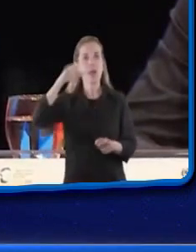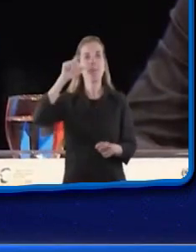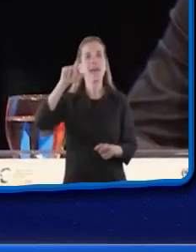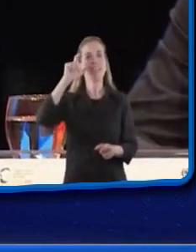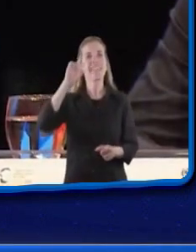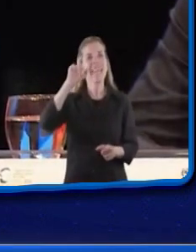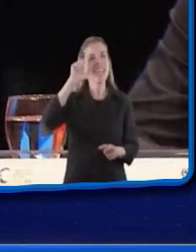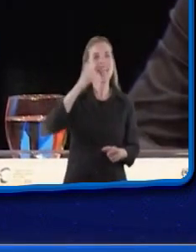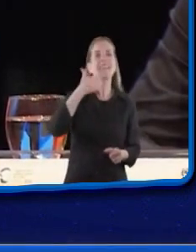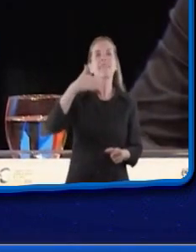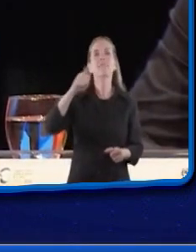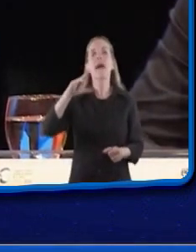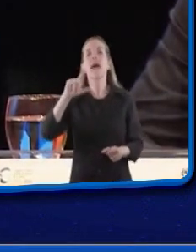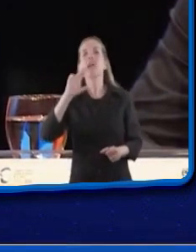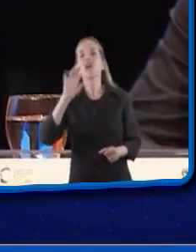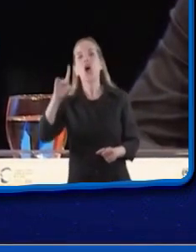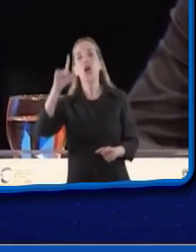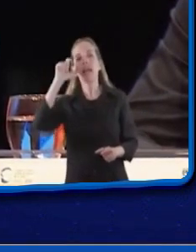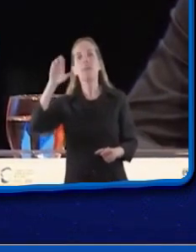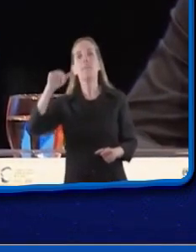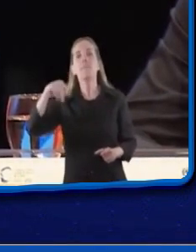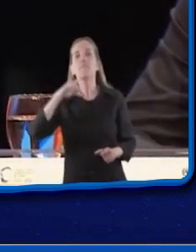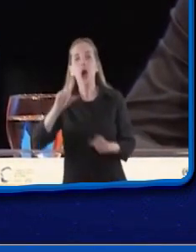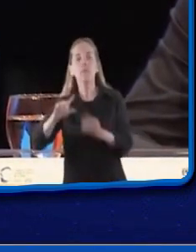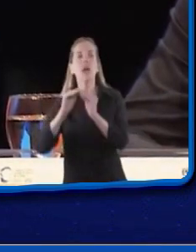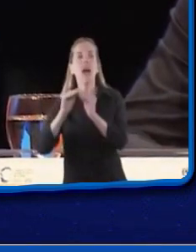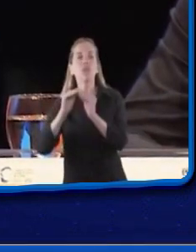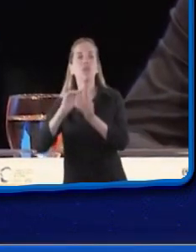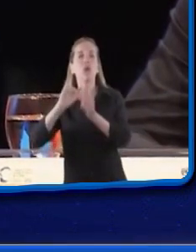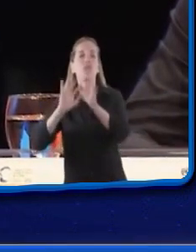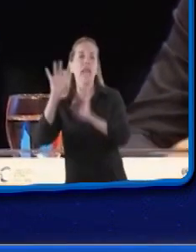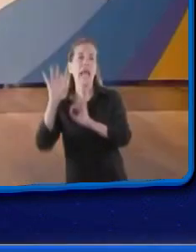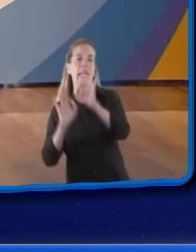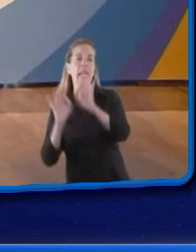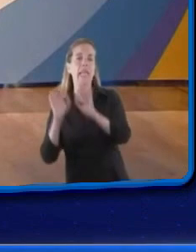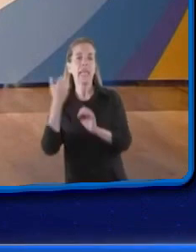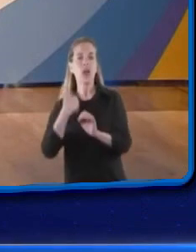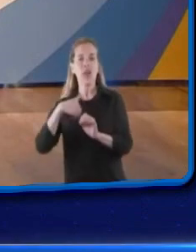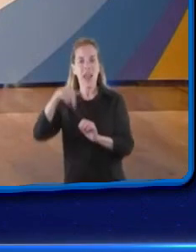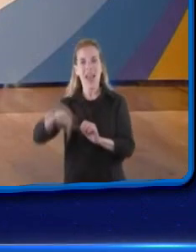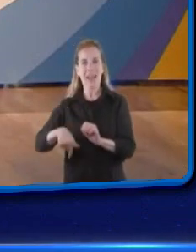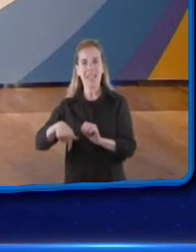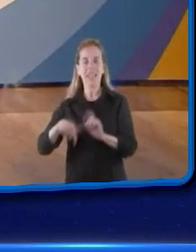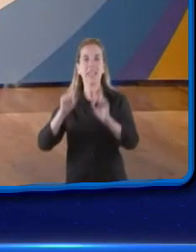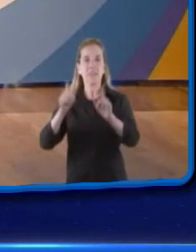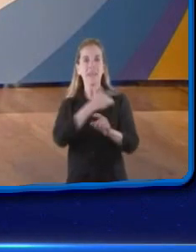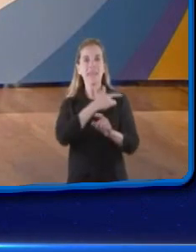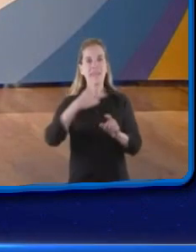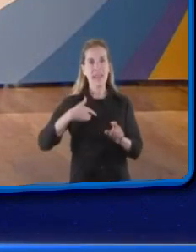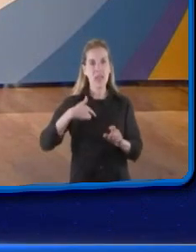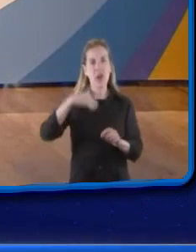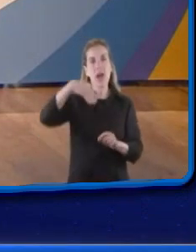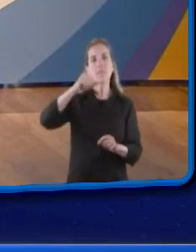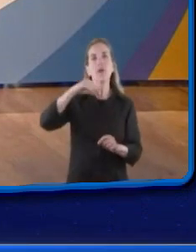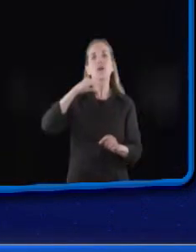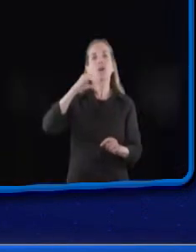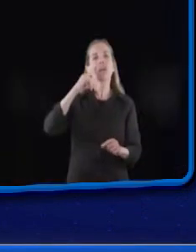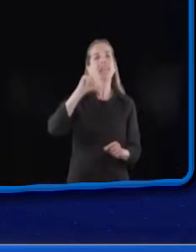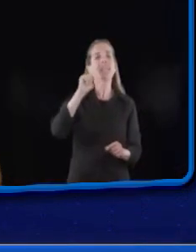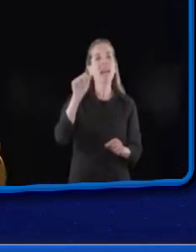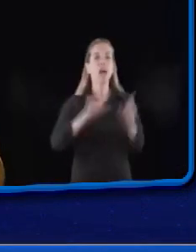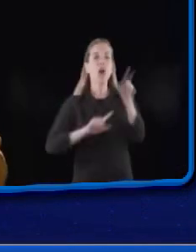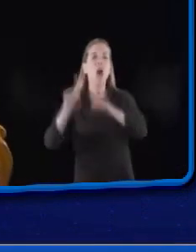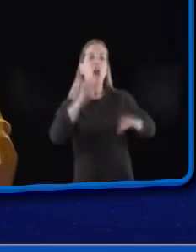porque no hay una visión de mediano y de largo plazo, y ahí la integración latinoamericana no es un asunto meramente de